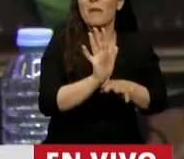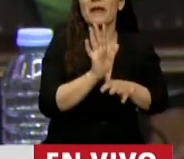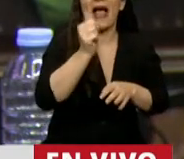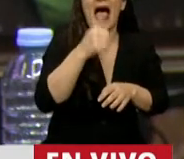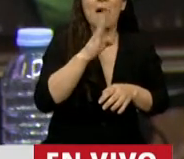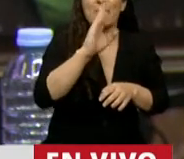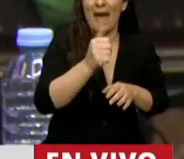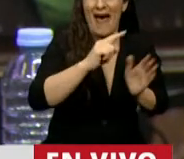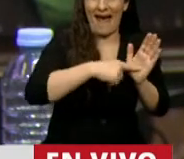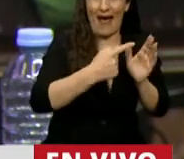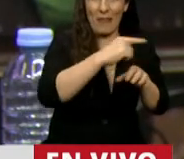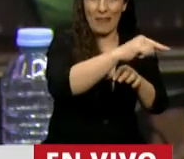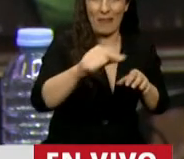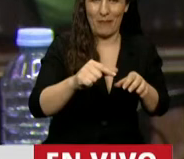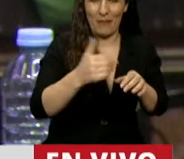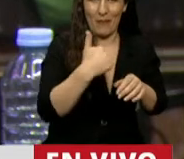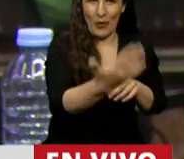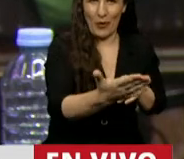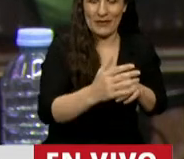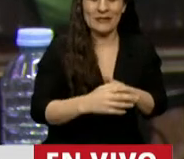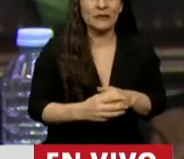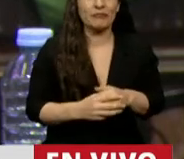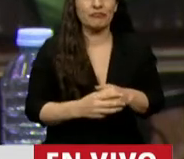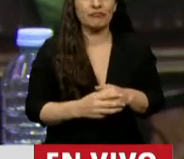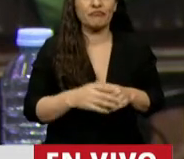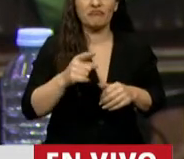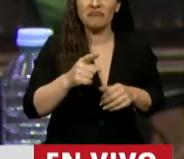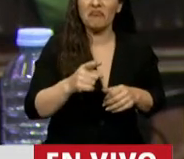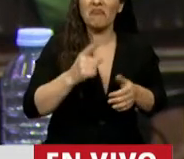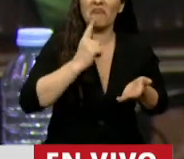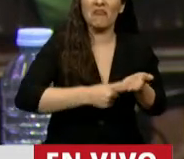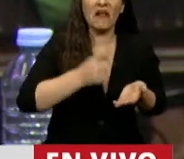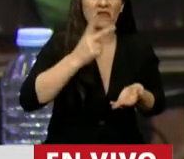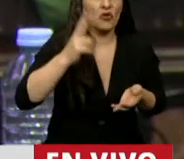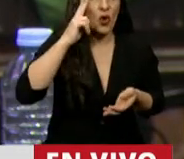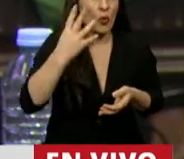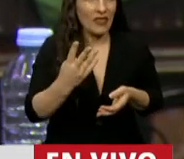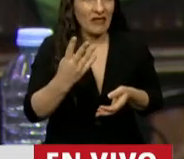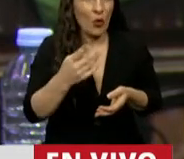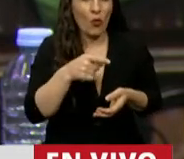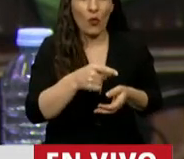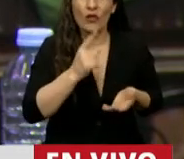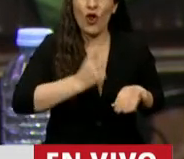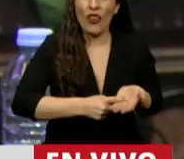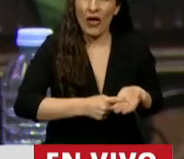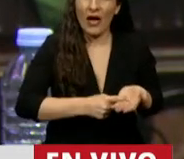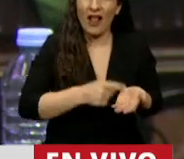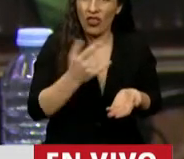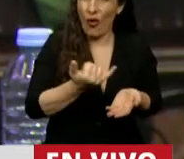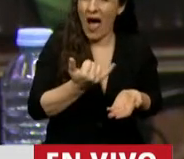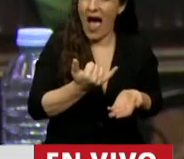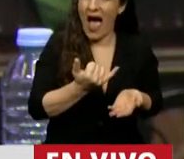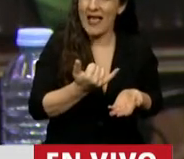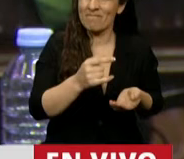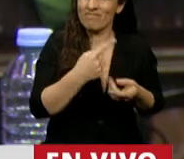Y este decreto 194 para nosotros adolece de serios vicios de nulidad. Y en la medida